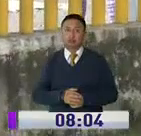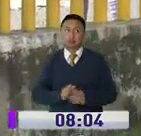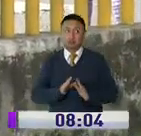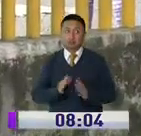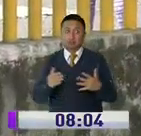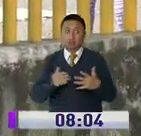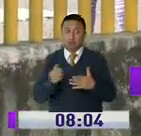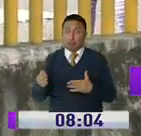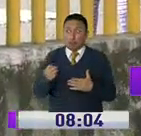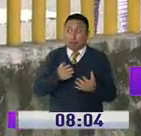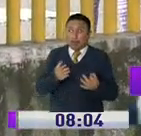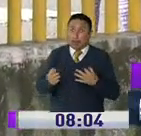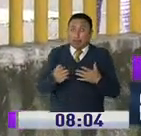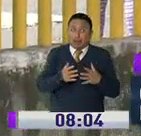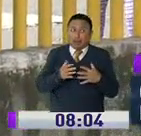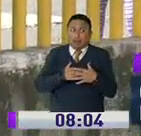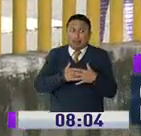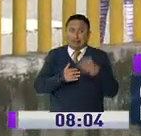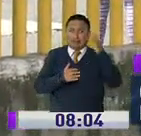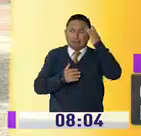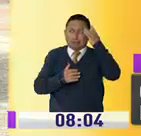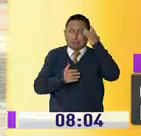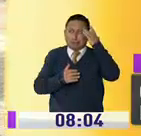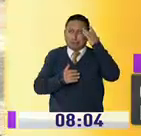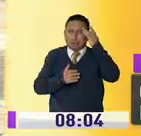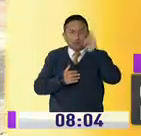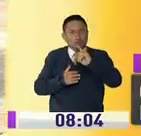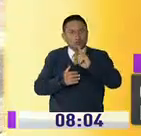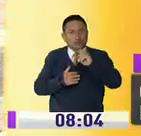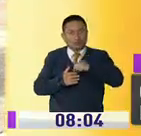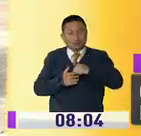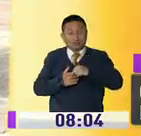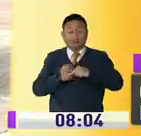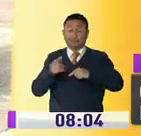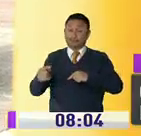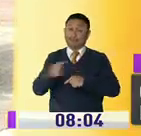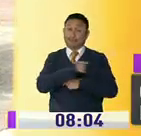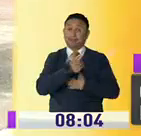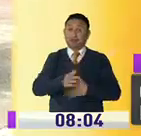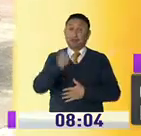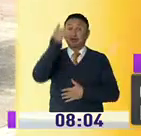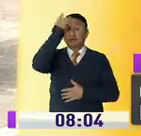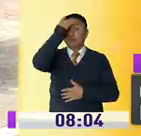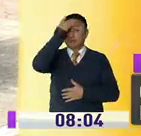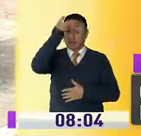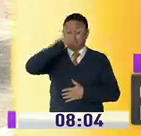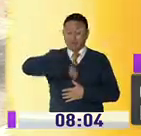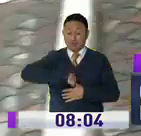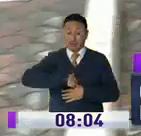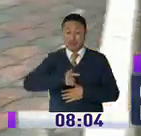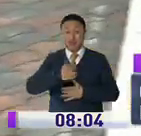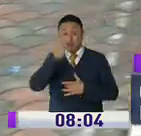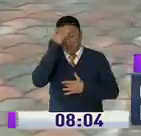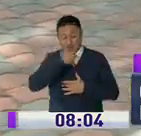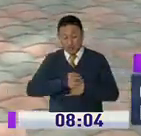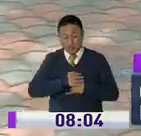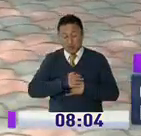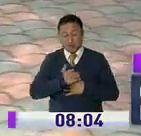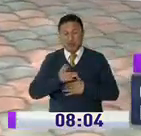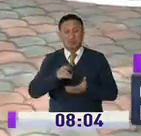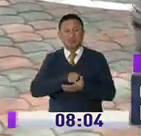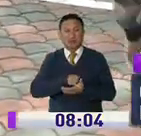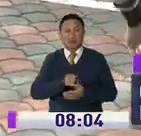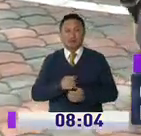el temor a contagiarse de esta enfermedad lo que la tiene preocupada, más aún considerando que por su hipotiroidismo es vulnerable,